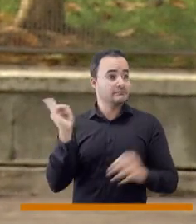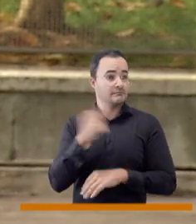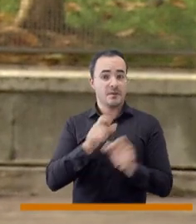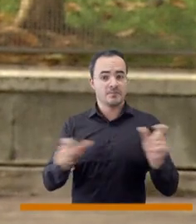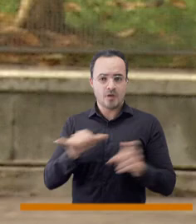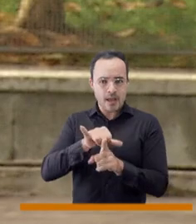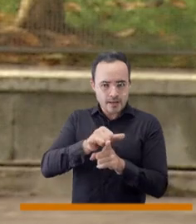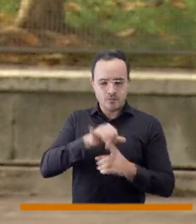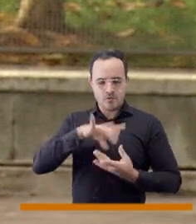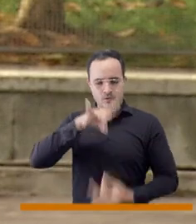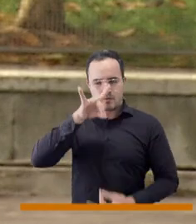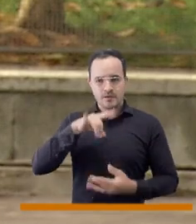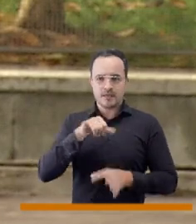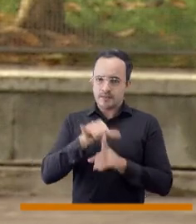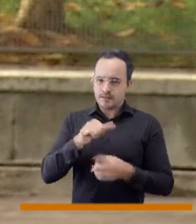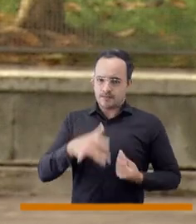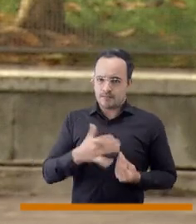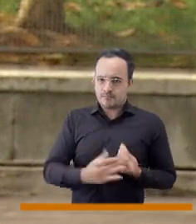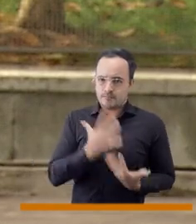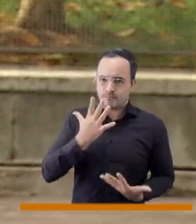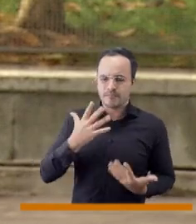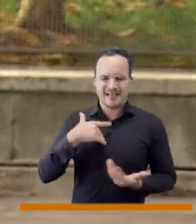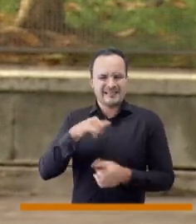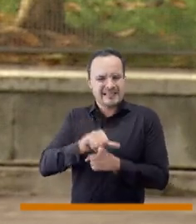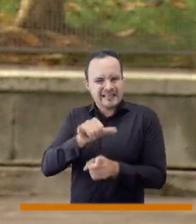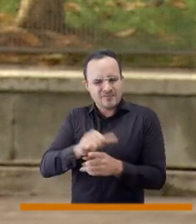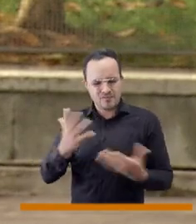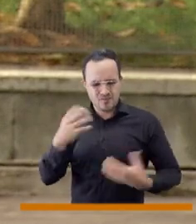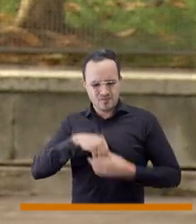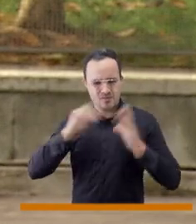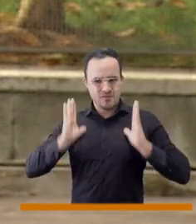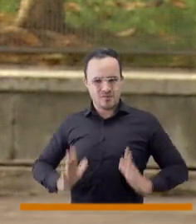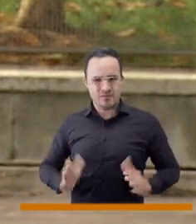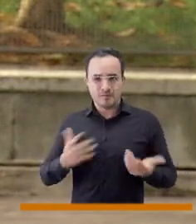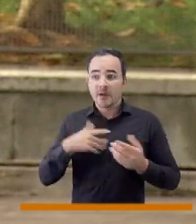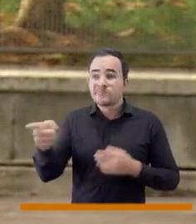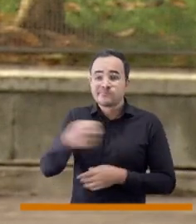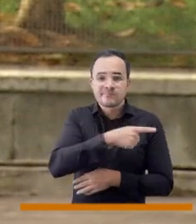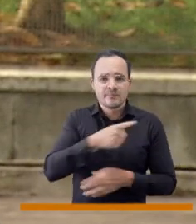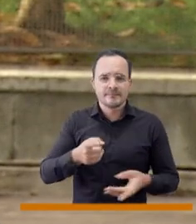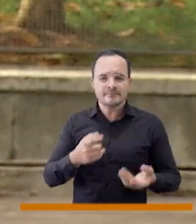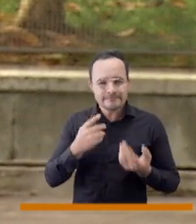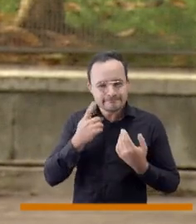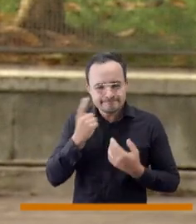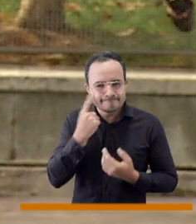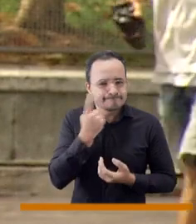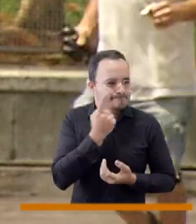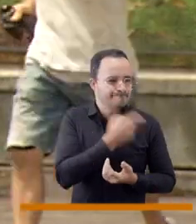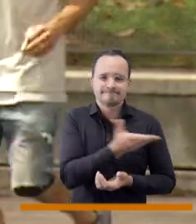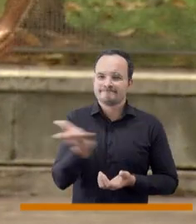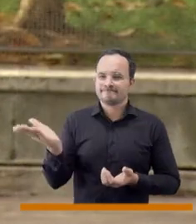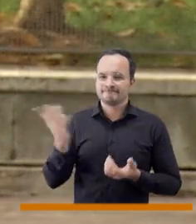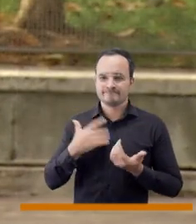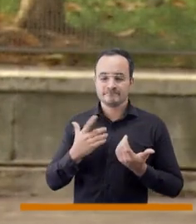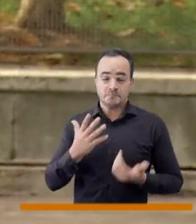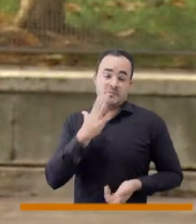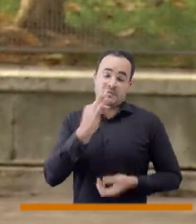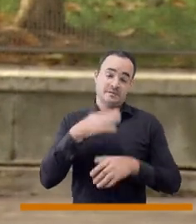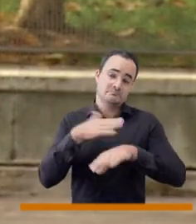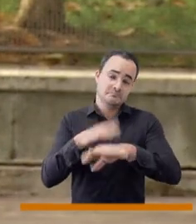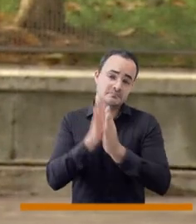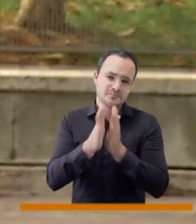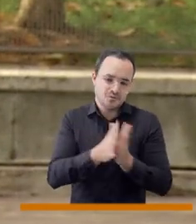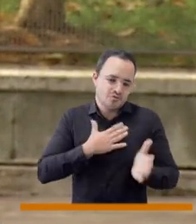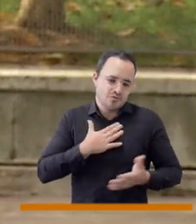Hablar de salud mental es hablar de tener un equilibrio espiritual, emocional, físico, un equilibrio dentro de la familia y